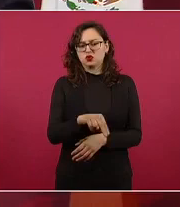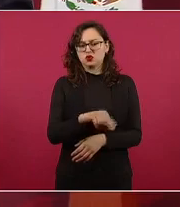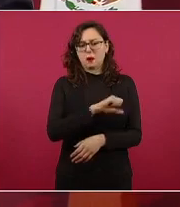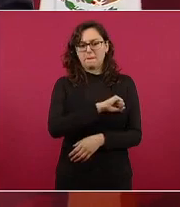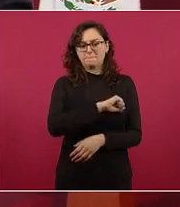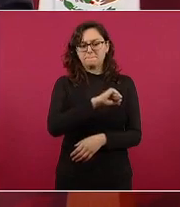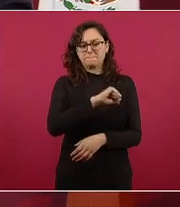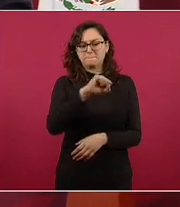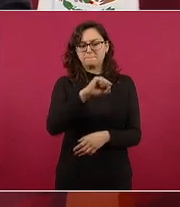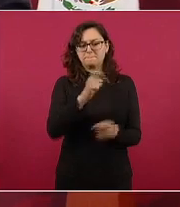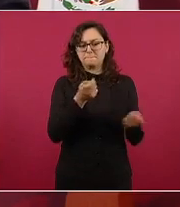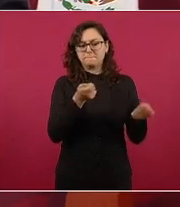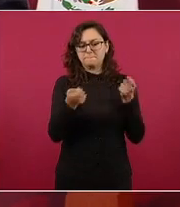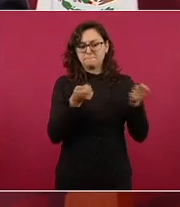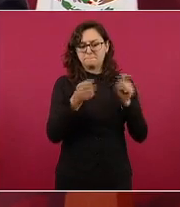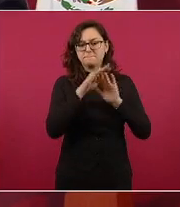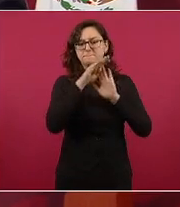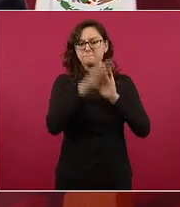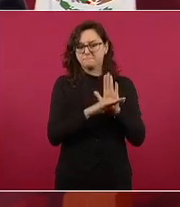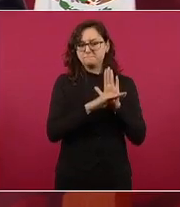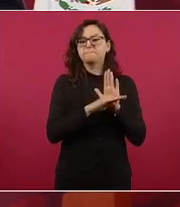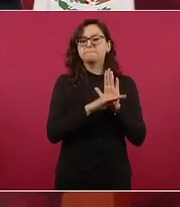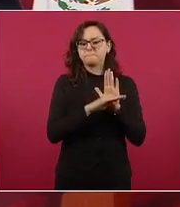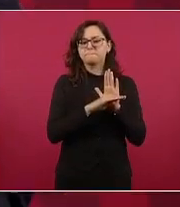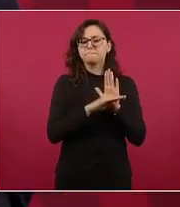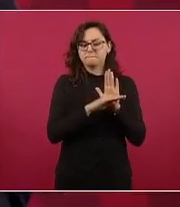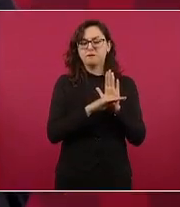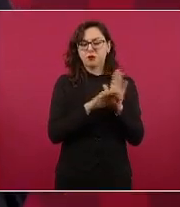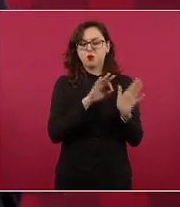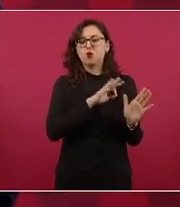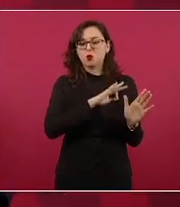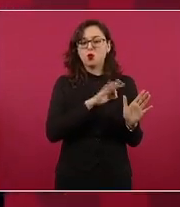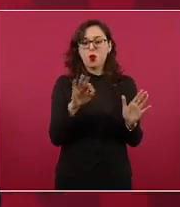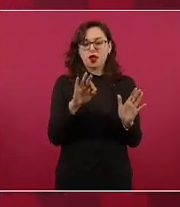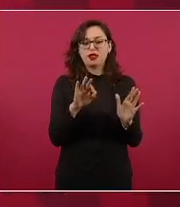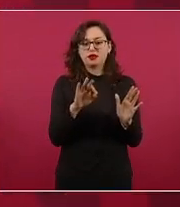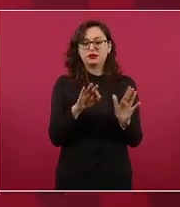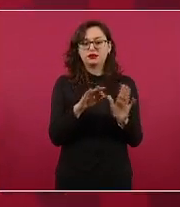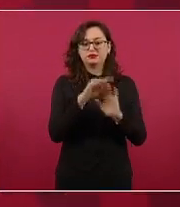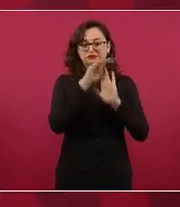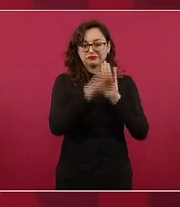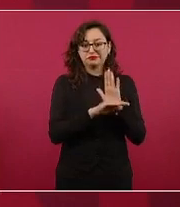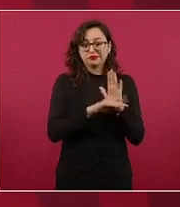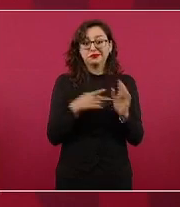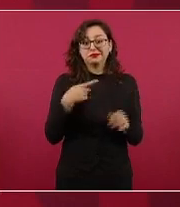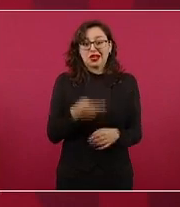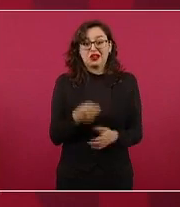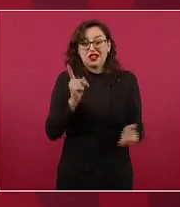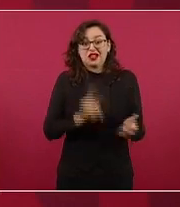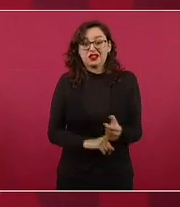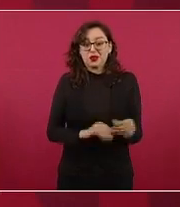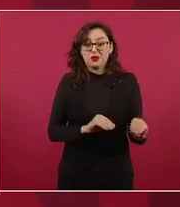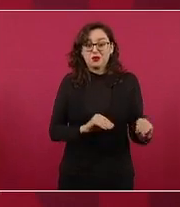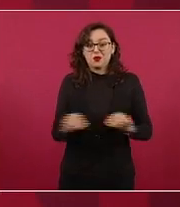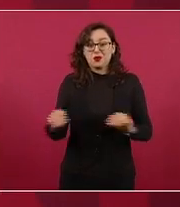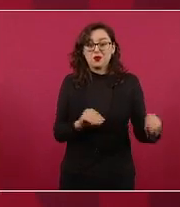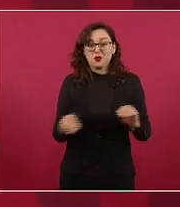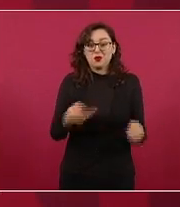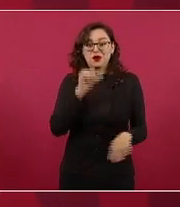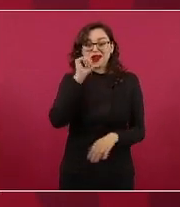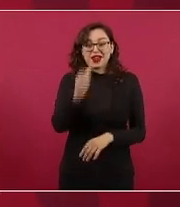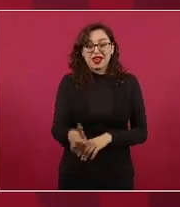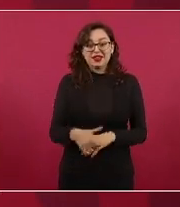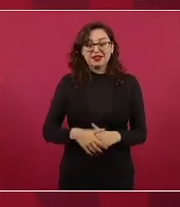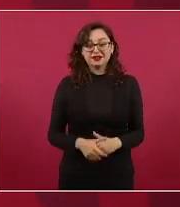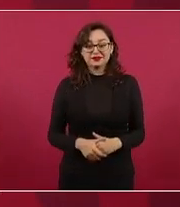la inflación pero el fondo es que se produzca